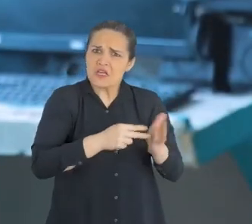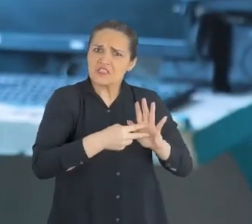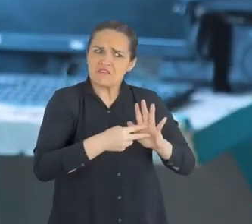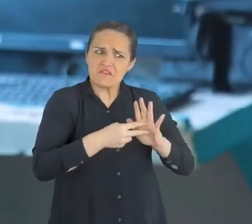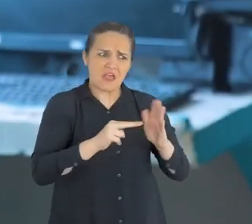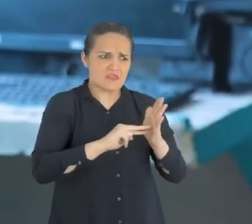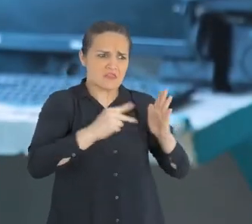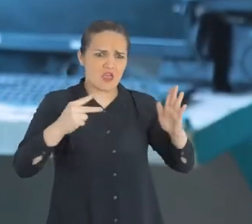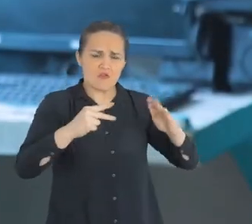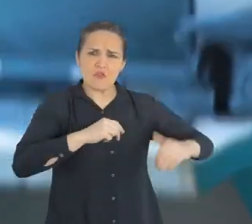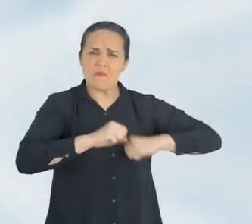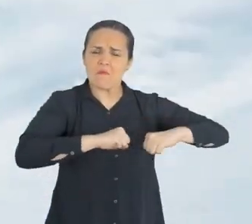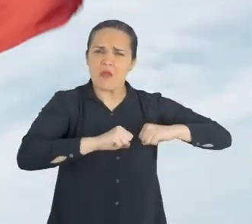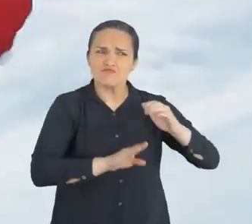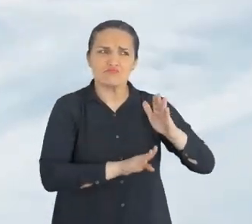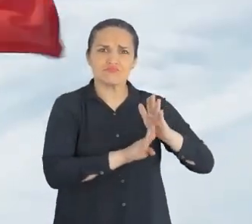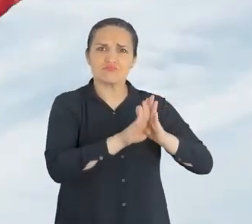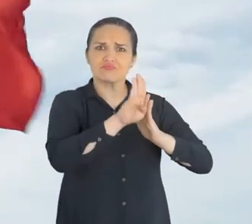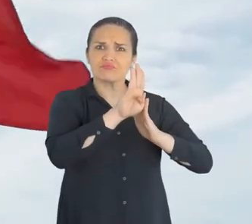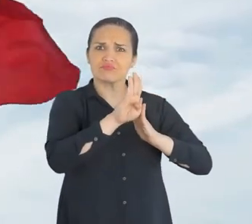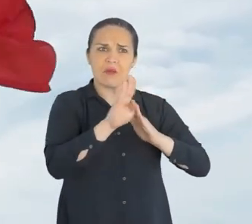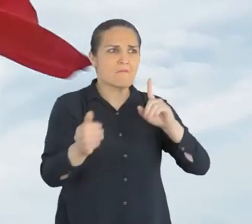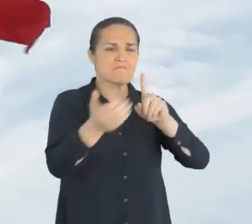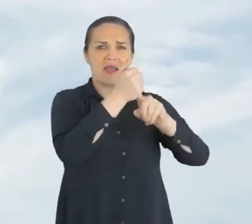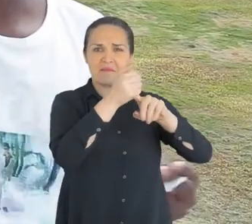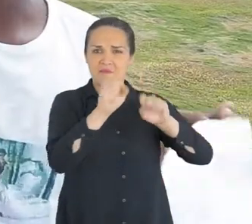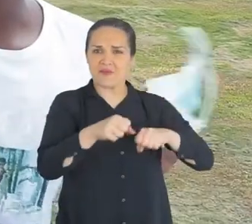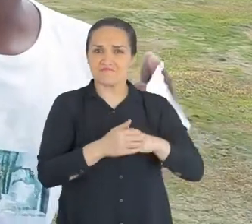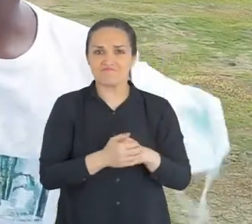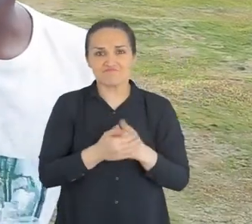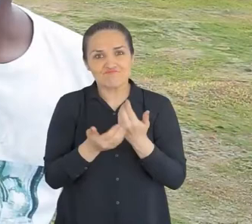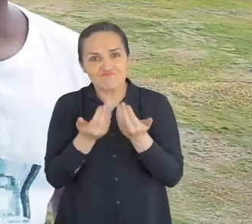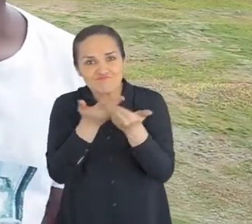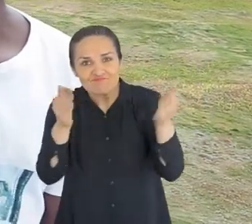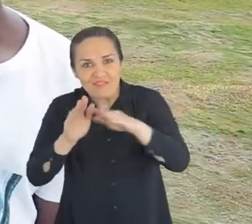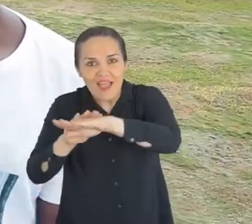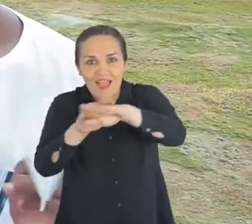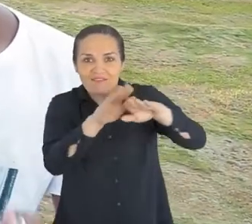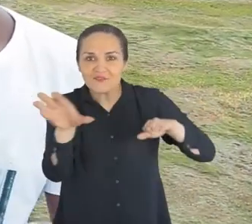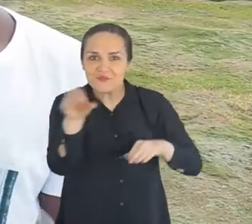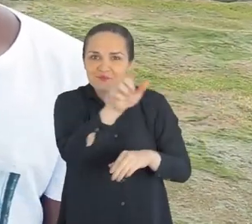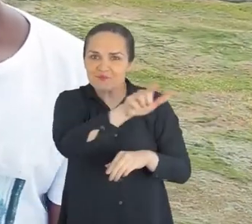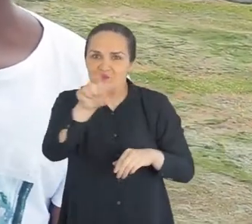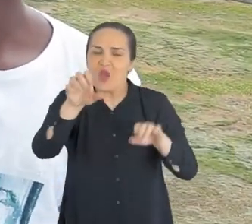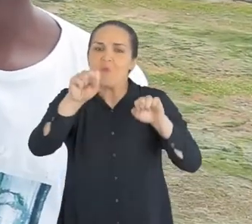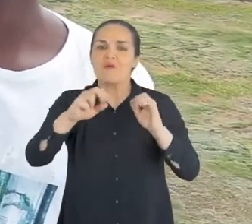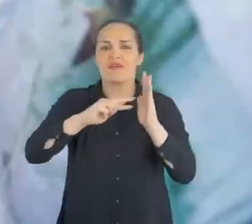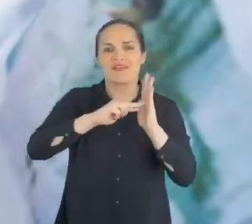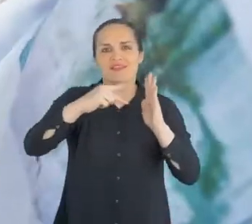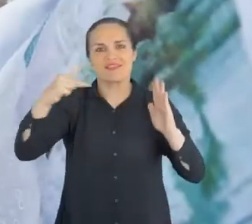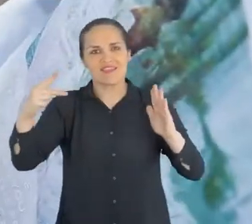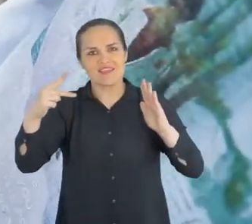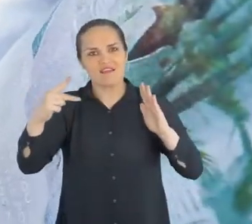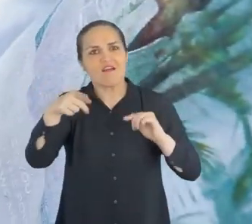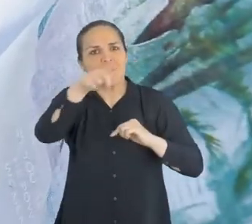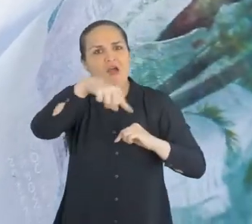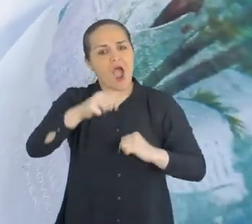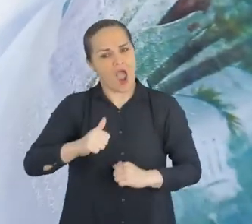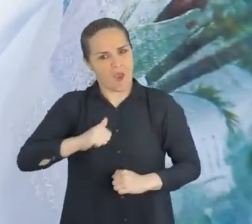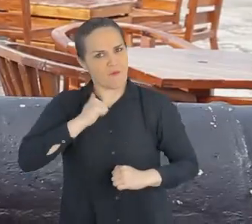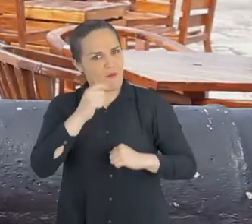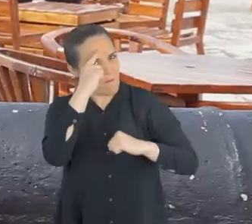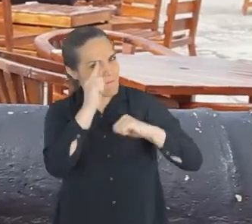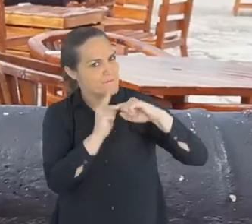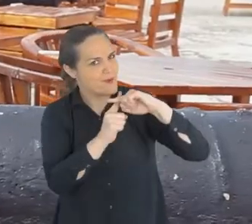ver los resultados que uno espera. Yo quiero invitar a todas las personas a que utilicemos las TIC de una forma positiva para dar un mensaje de buena fe